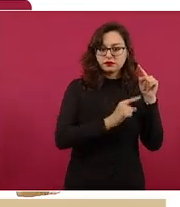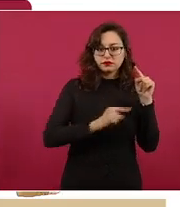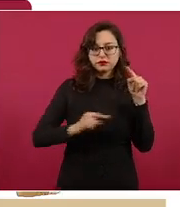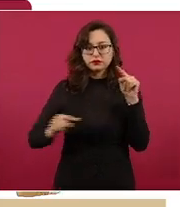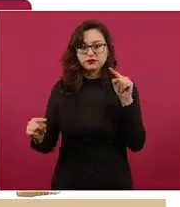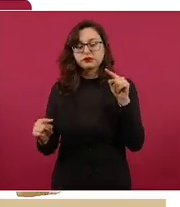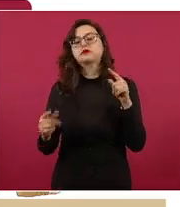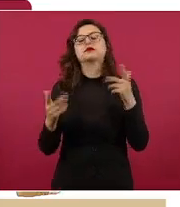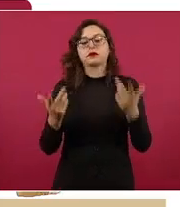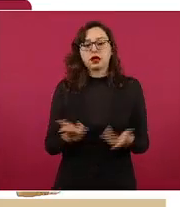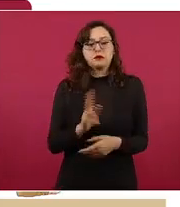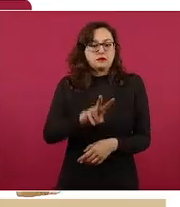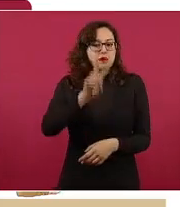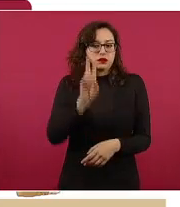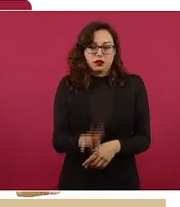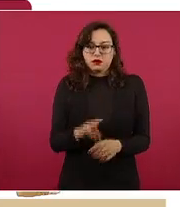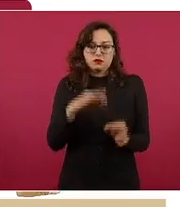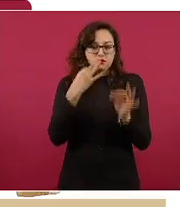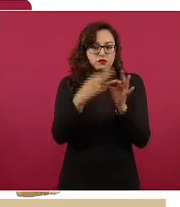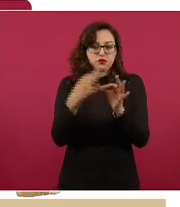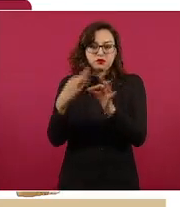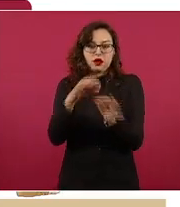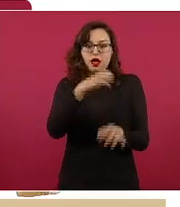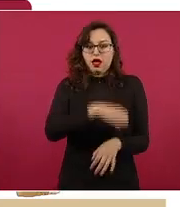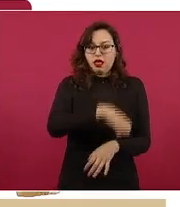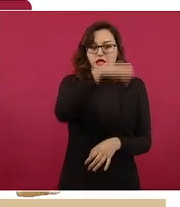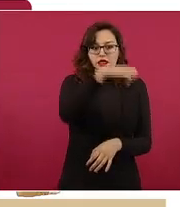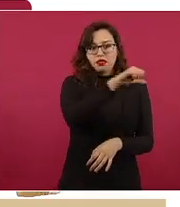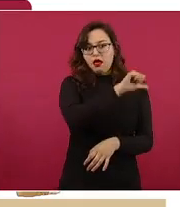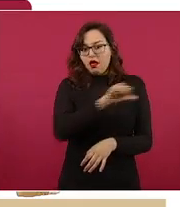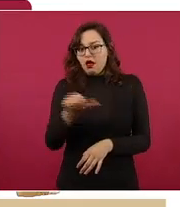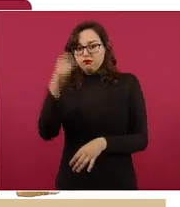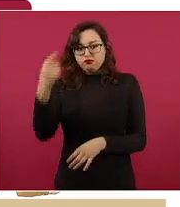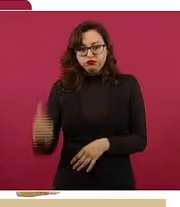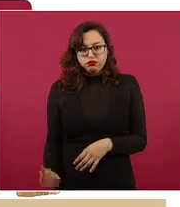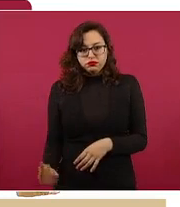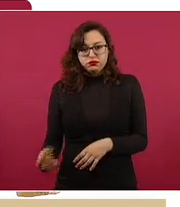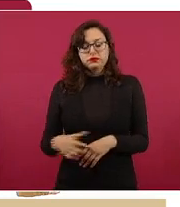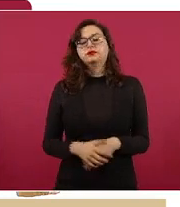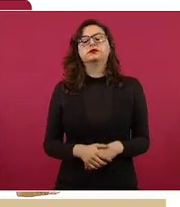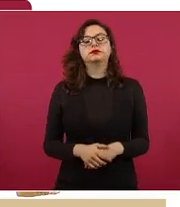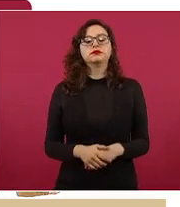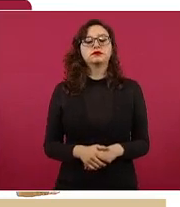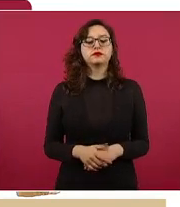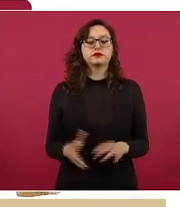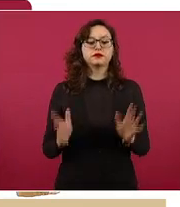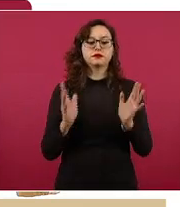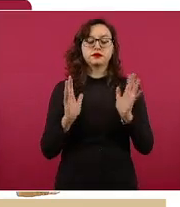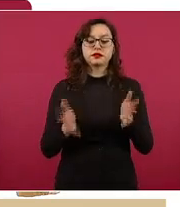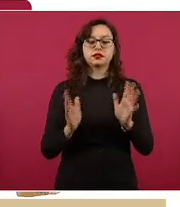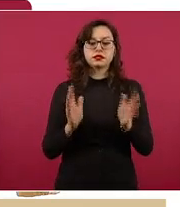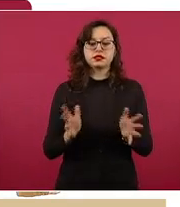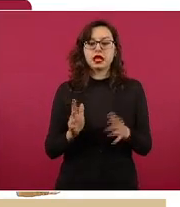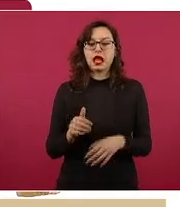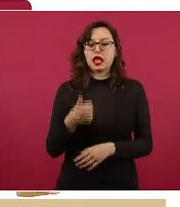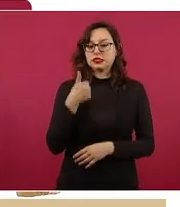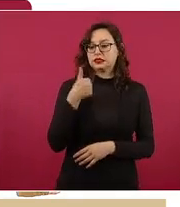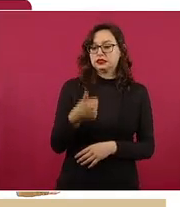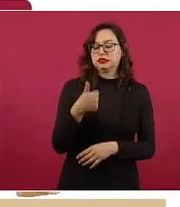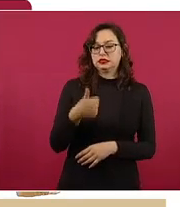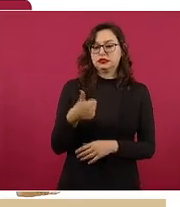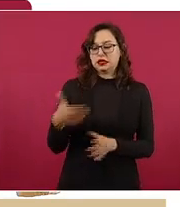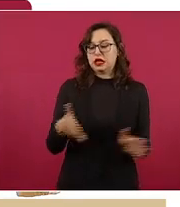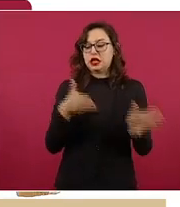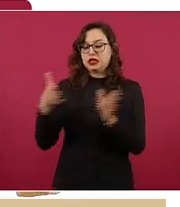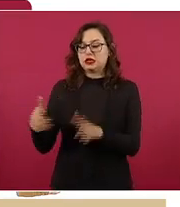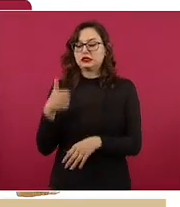abriendo a los distintos grupos de edad. Terminamos ya con la sexta etapa. Está todavía en curso, es la